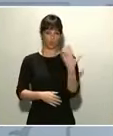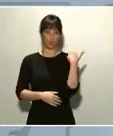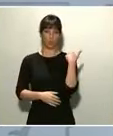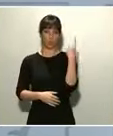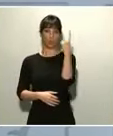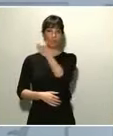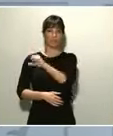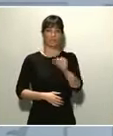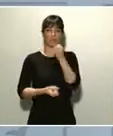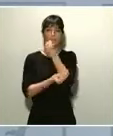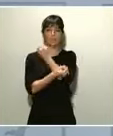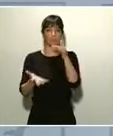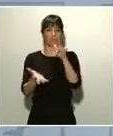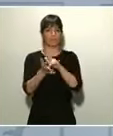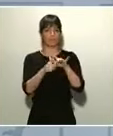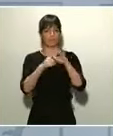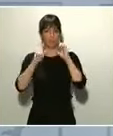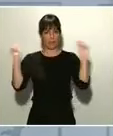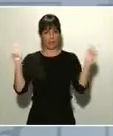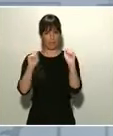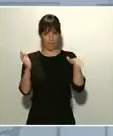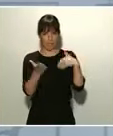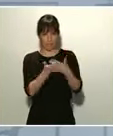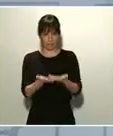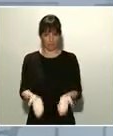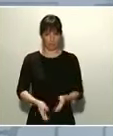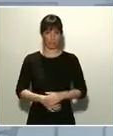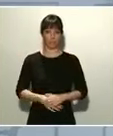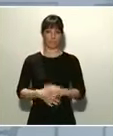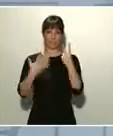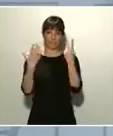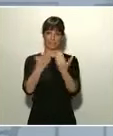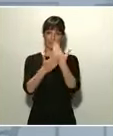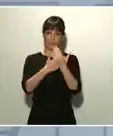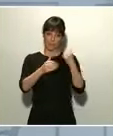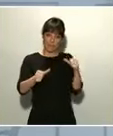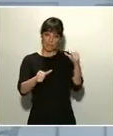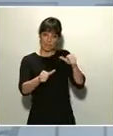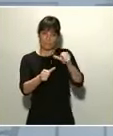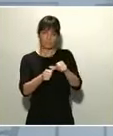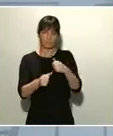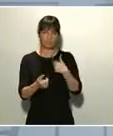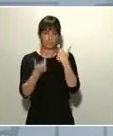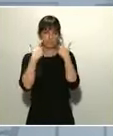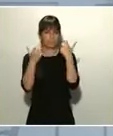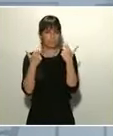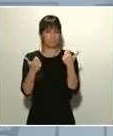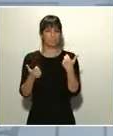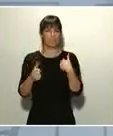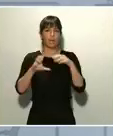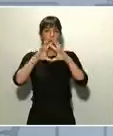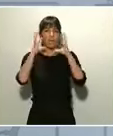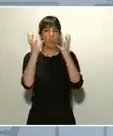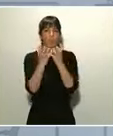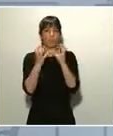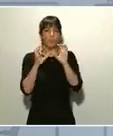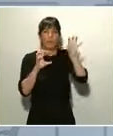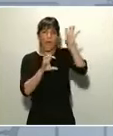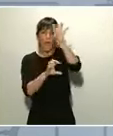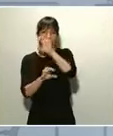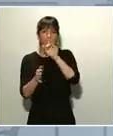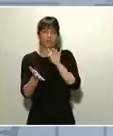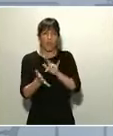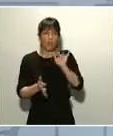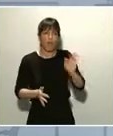estado de alarma. Estos siete días hemos visto cómo todos los países del mundo, uno tras otro, sufrían el embate de esta pandemia.